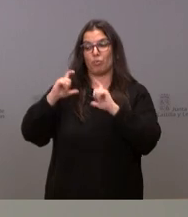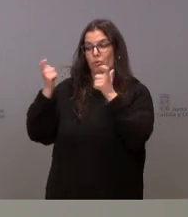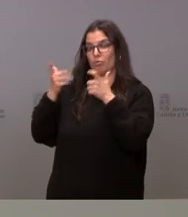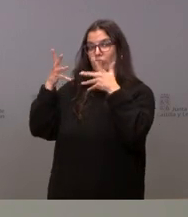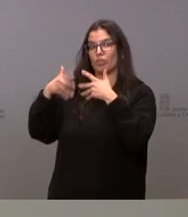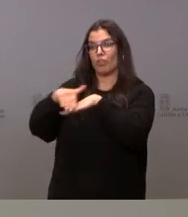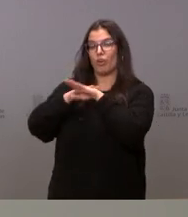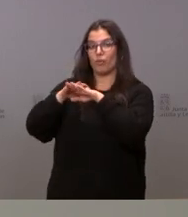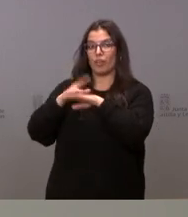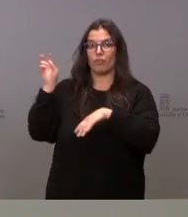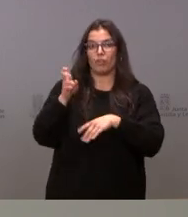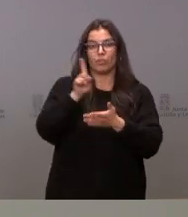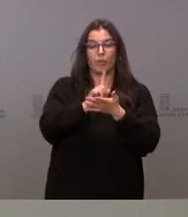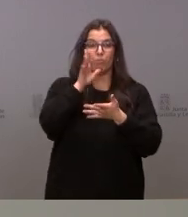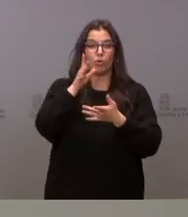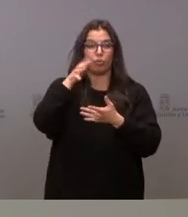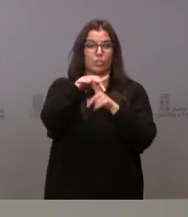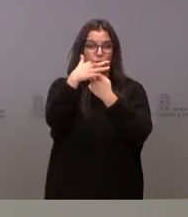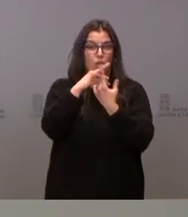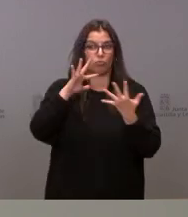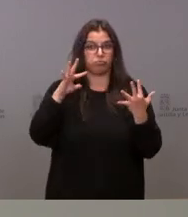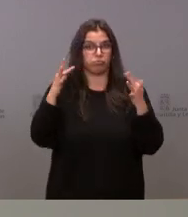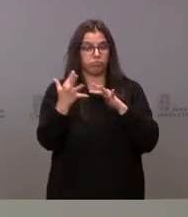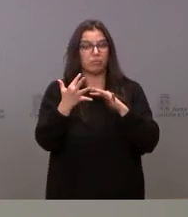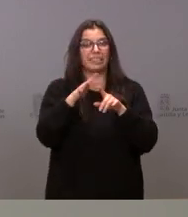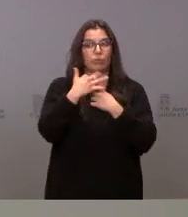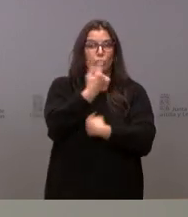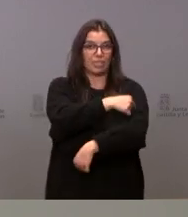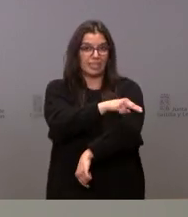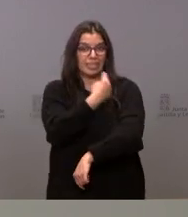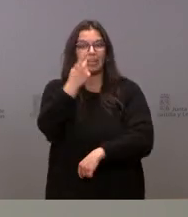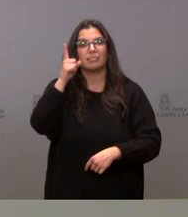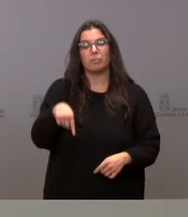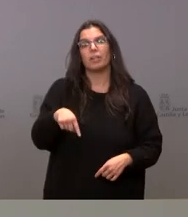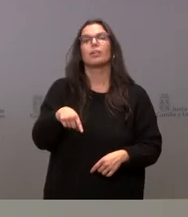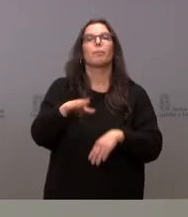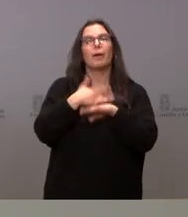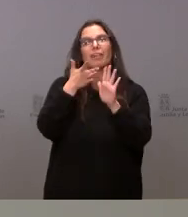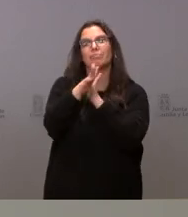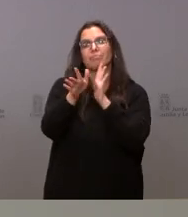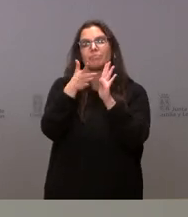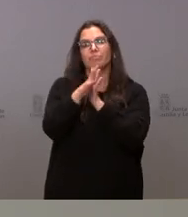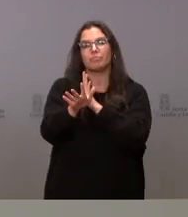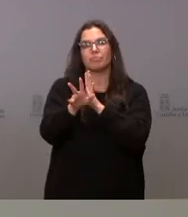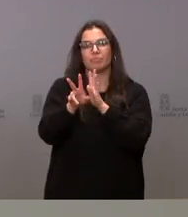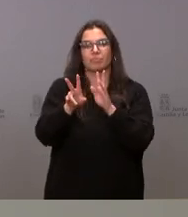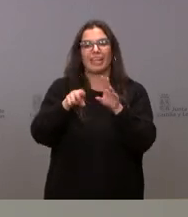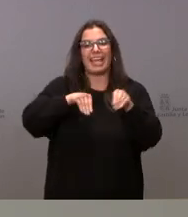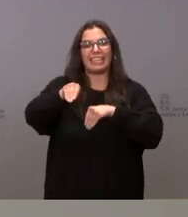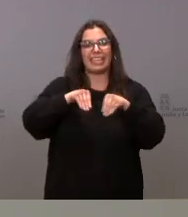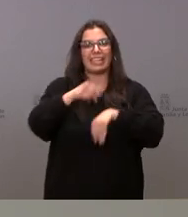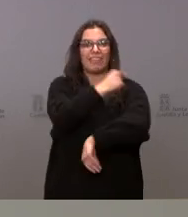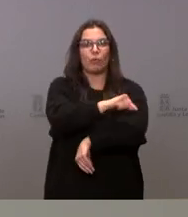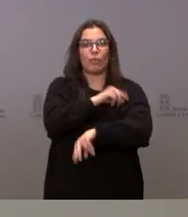la evolución epidemiológica, la situación sanitaria y para contar la nueva estrategia de